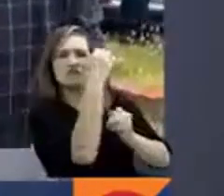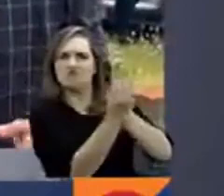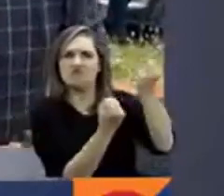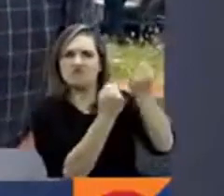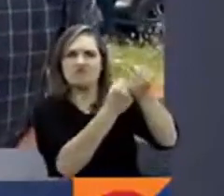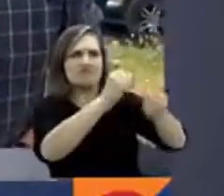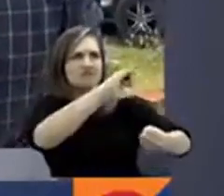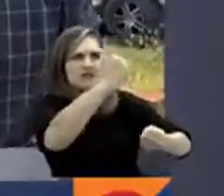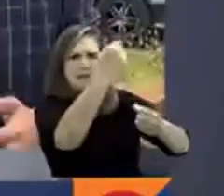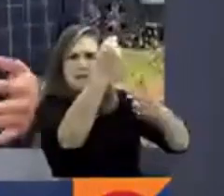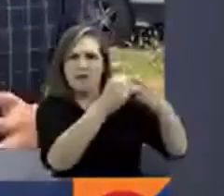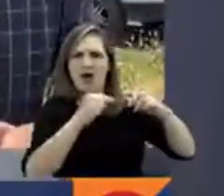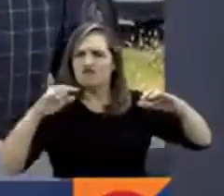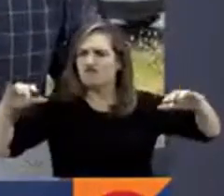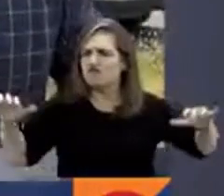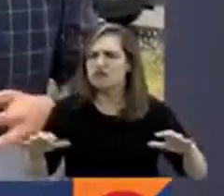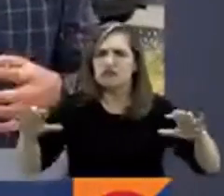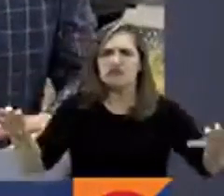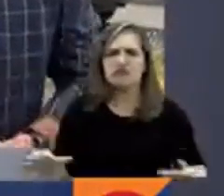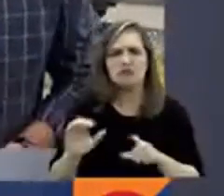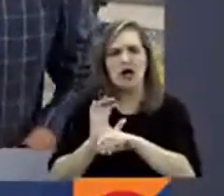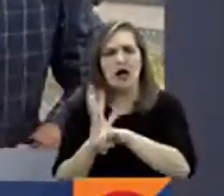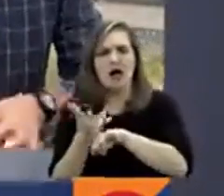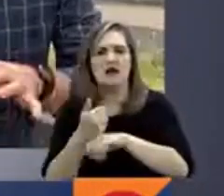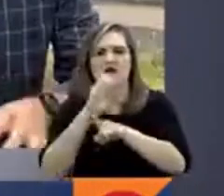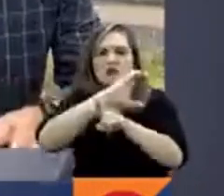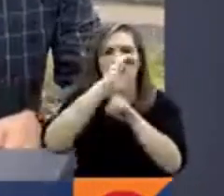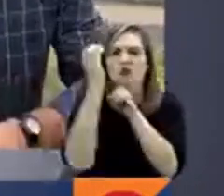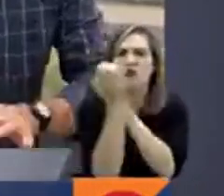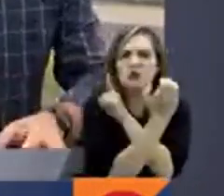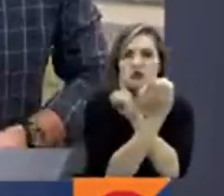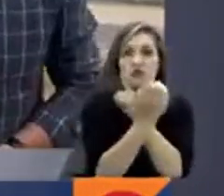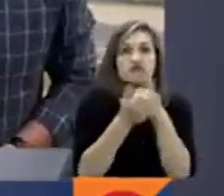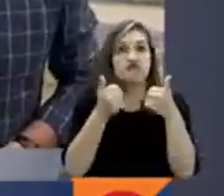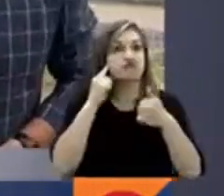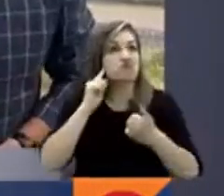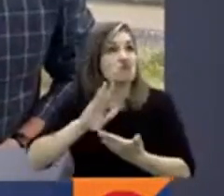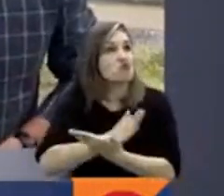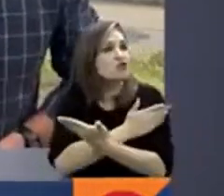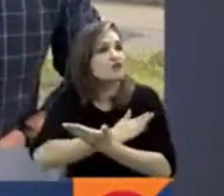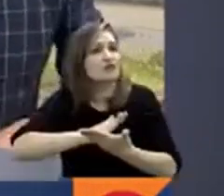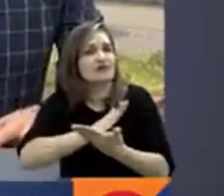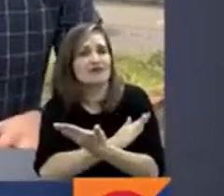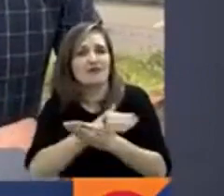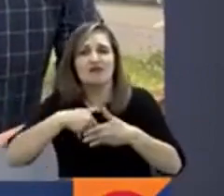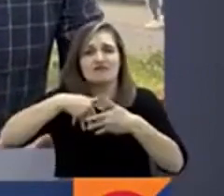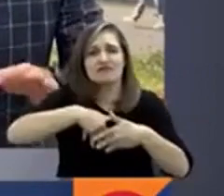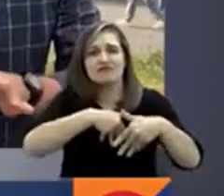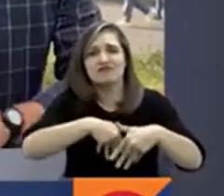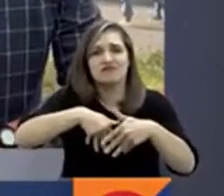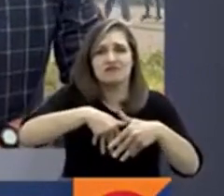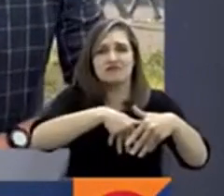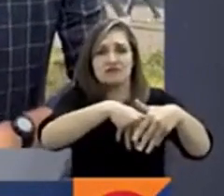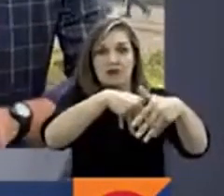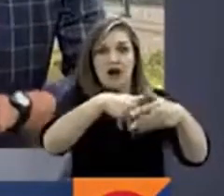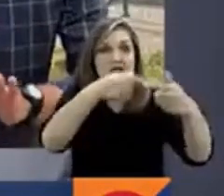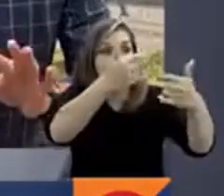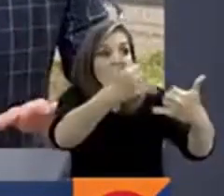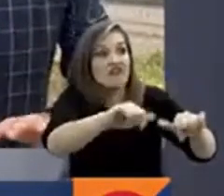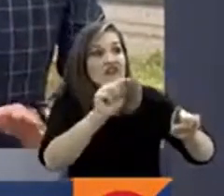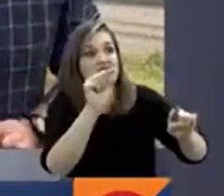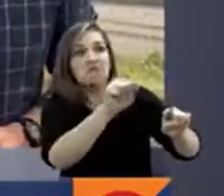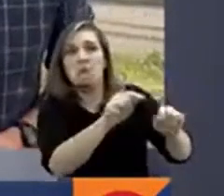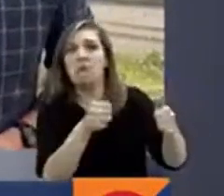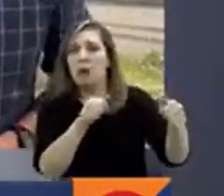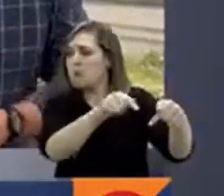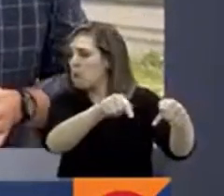Petro con distintas manifestaciones artísticas, culturales y buena música a lo largo de toda la marcha, esta concluyó sin